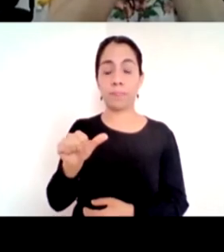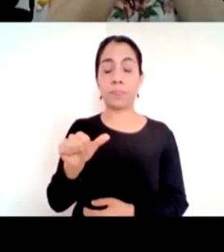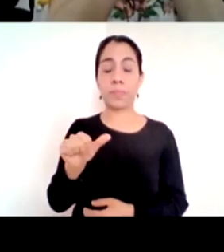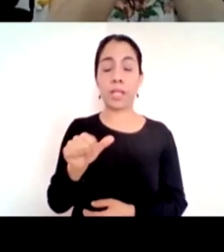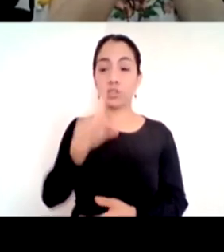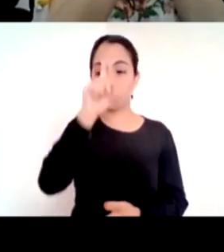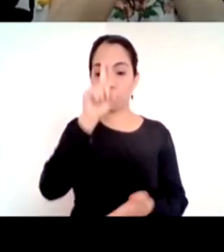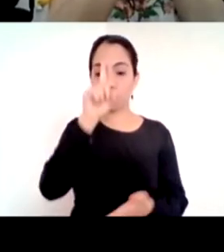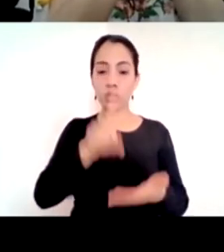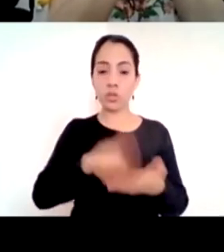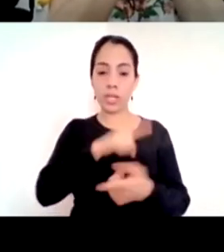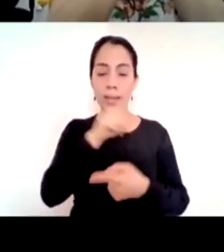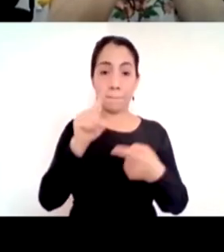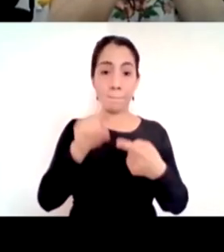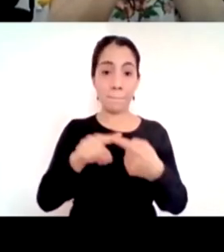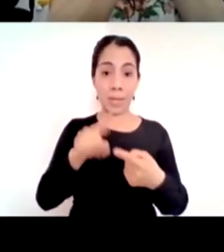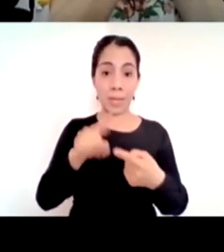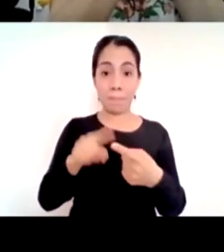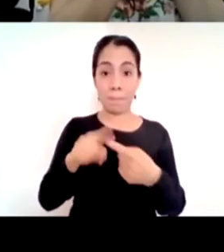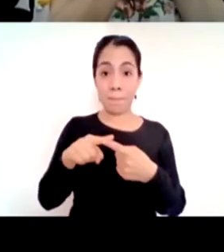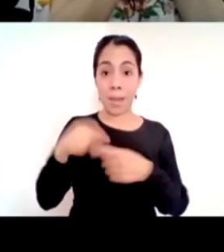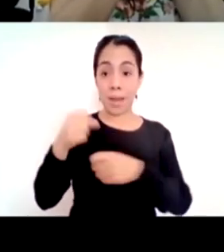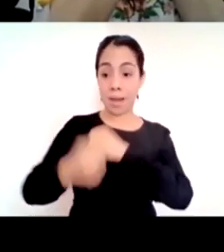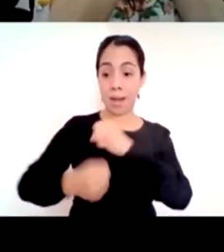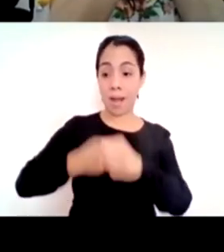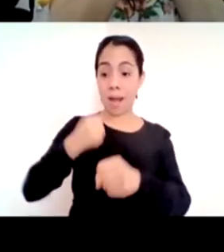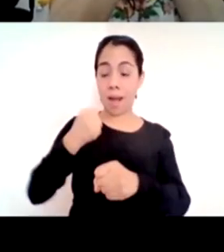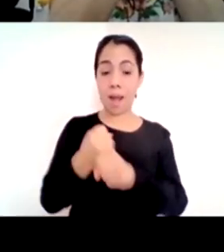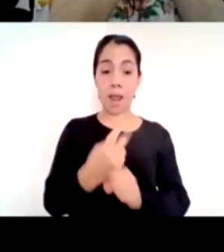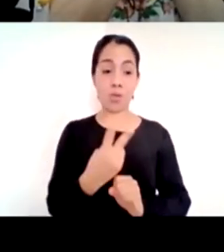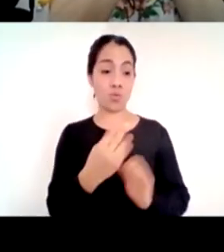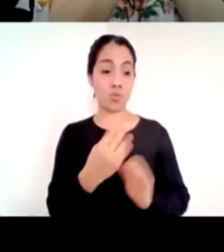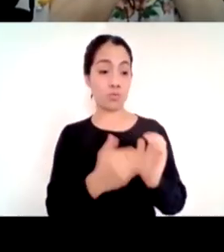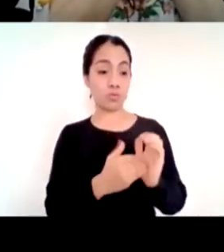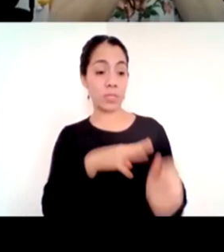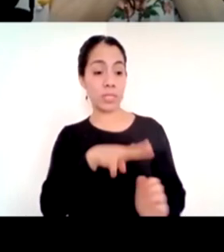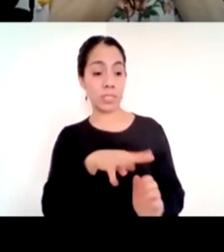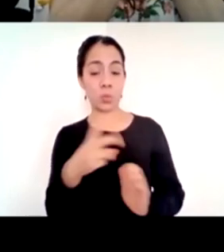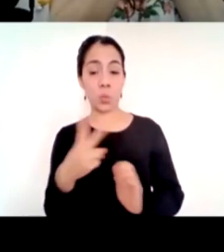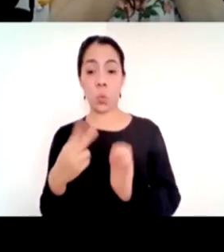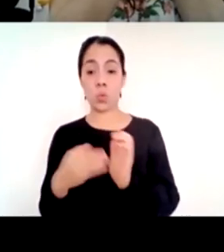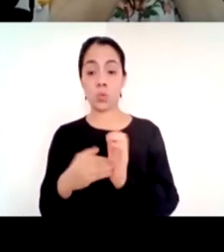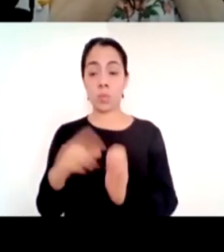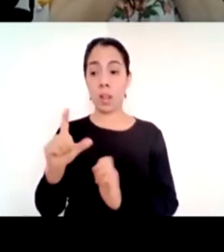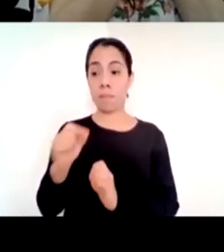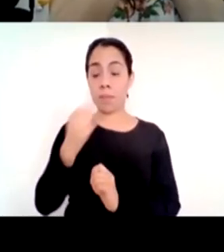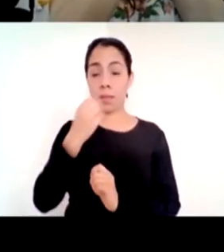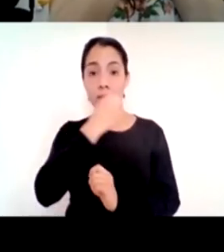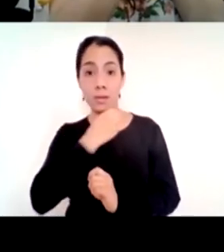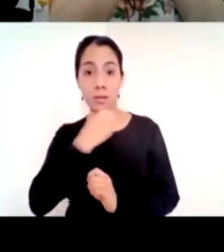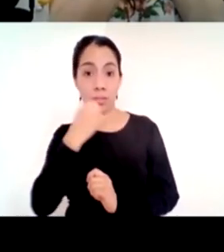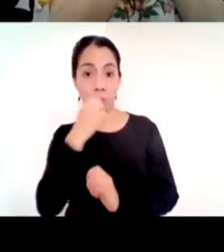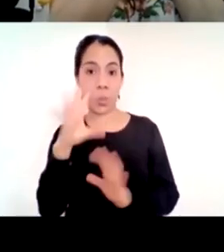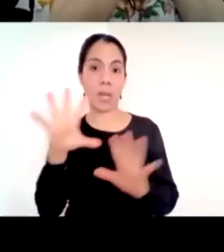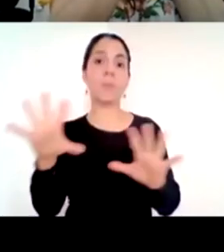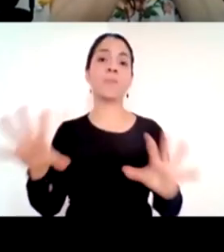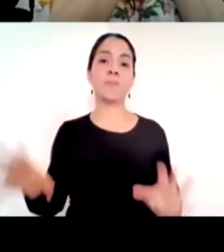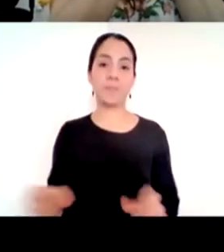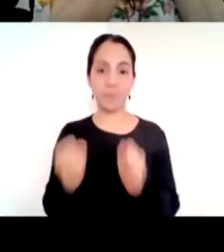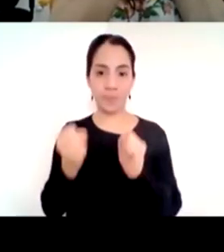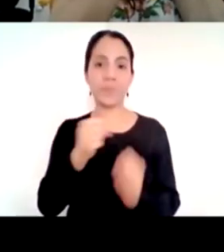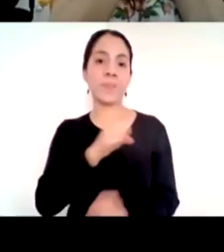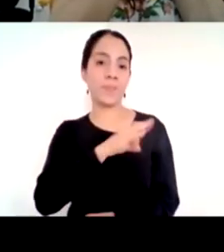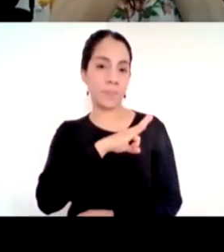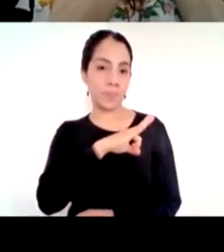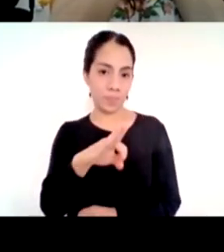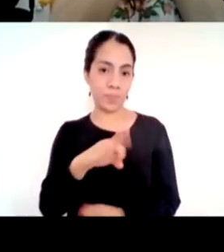2019 2020 y que creo que lo que se